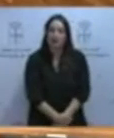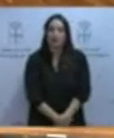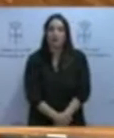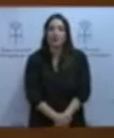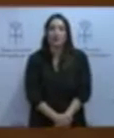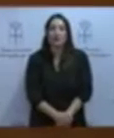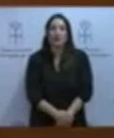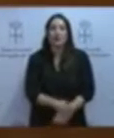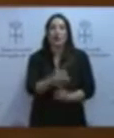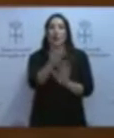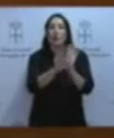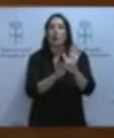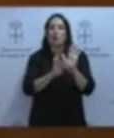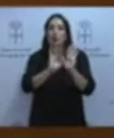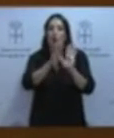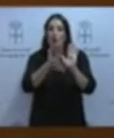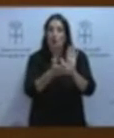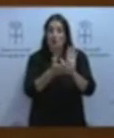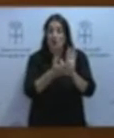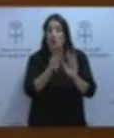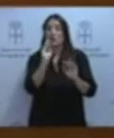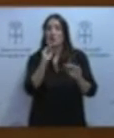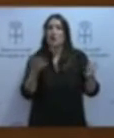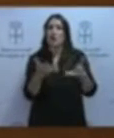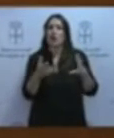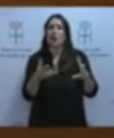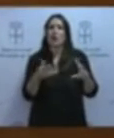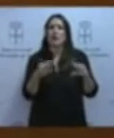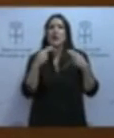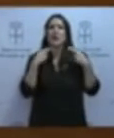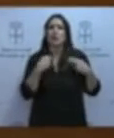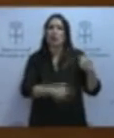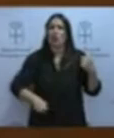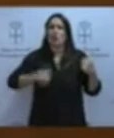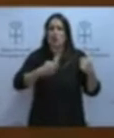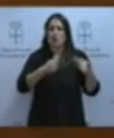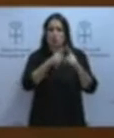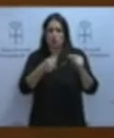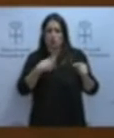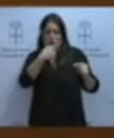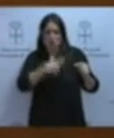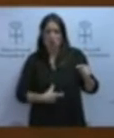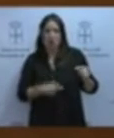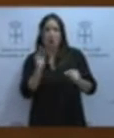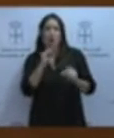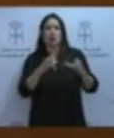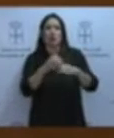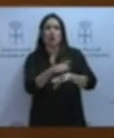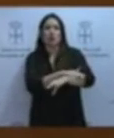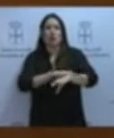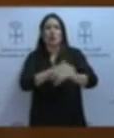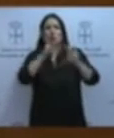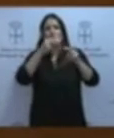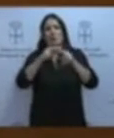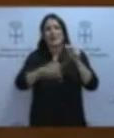Punto del orden del día número 5. Interpelación urgente del diputado del Grupo Parlamentario Podemos Asturias, don Héctor Piernavija Cachero, al Consejo de Gobierno sobre Política General en materia de